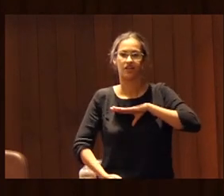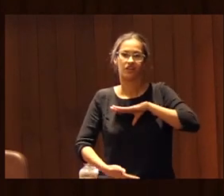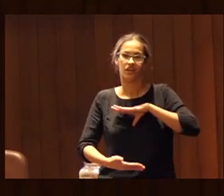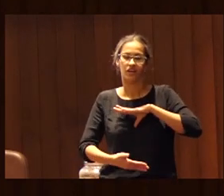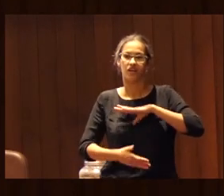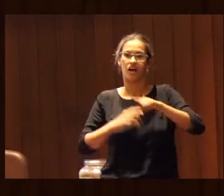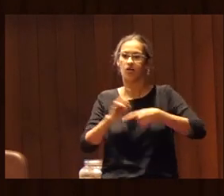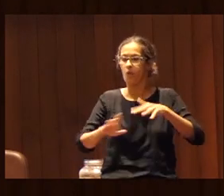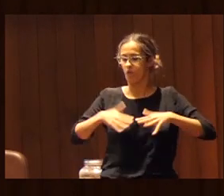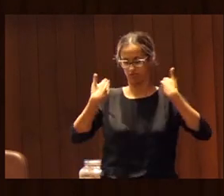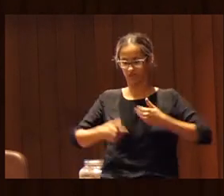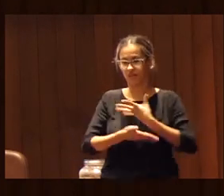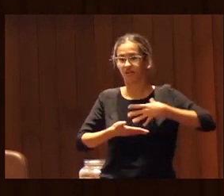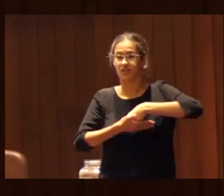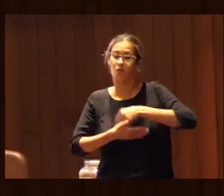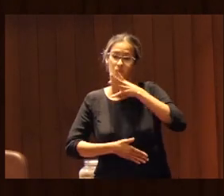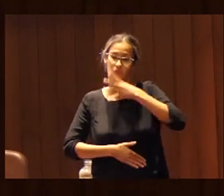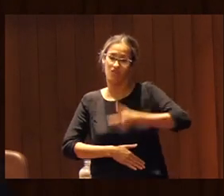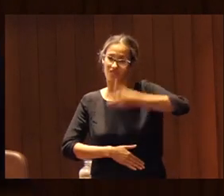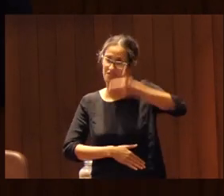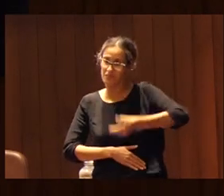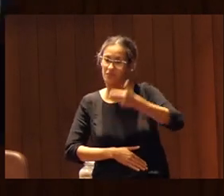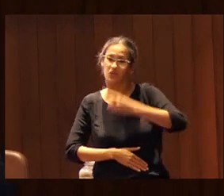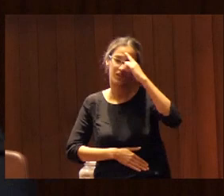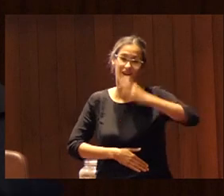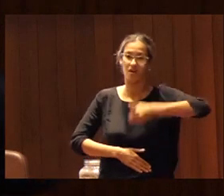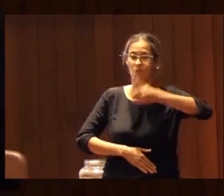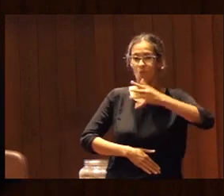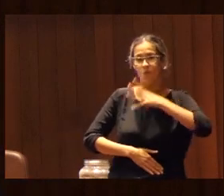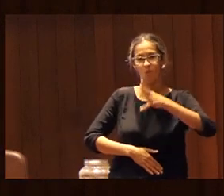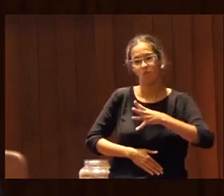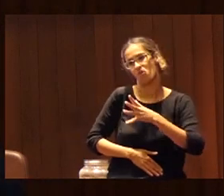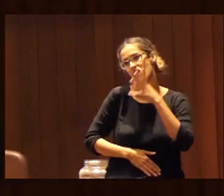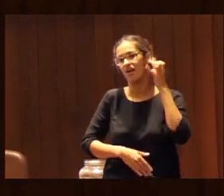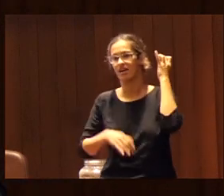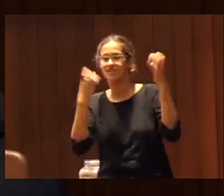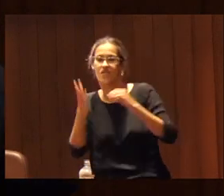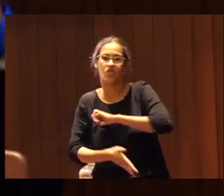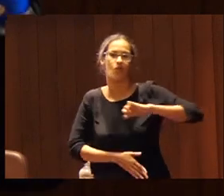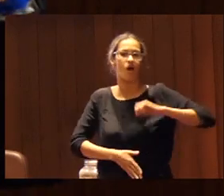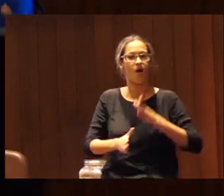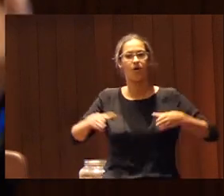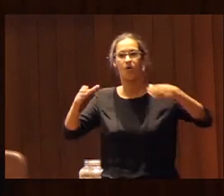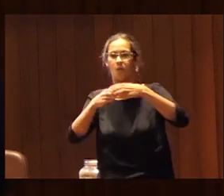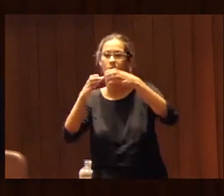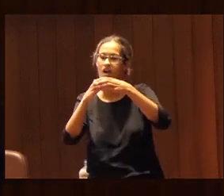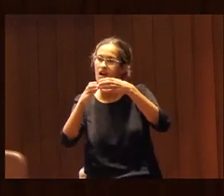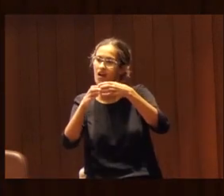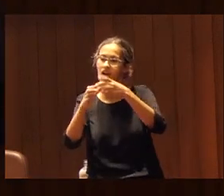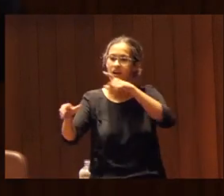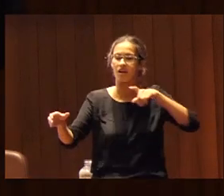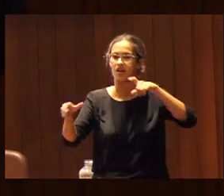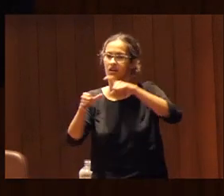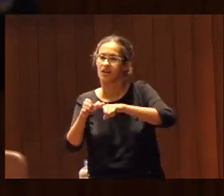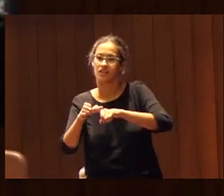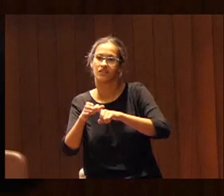en ti misma por eso es importante yo creo es importante hacer actividades individuales grupales en equipo correr por el monte fuera